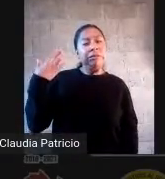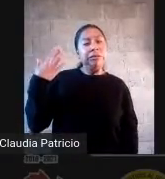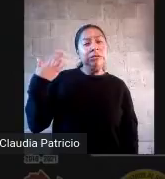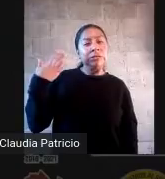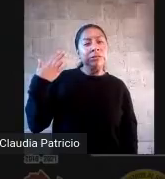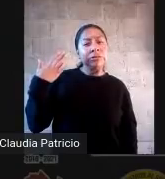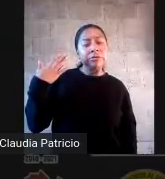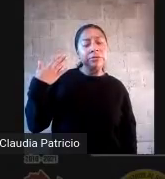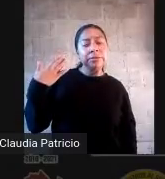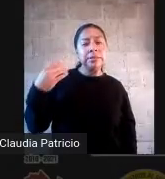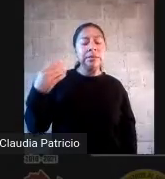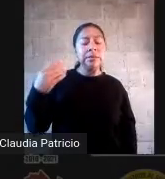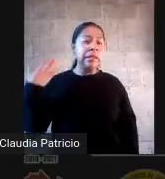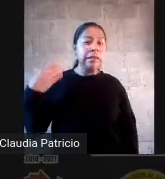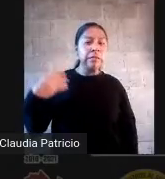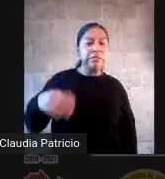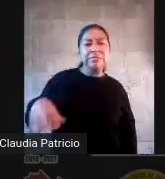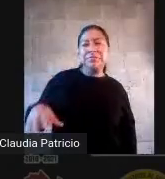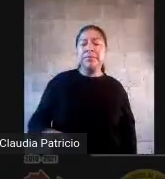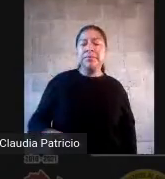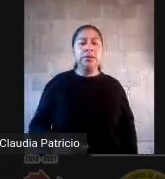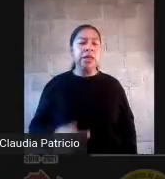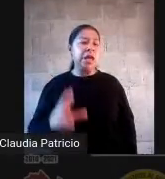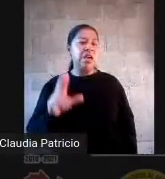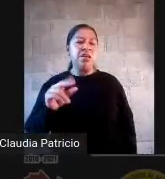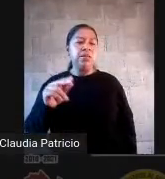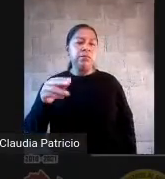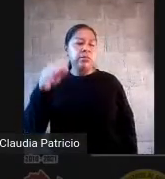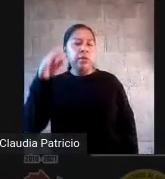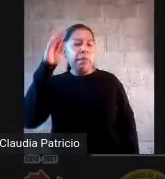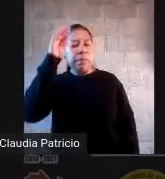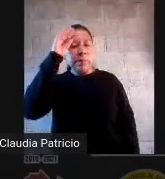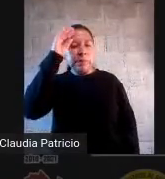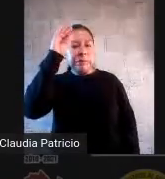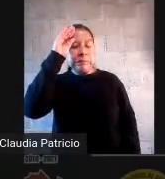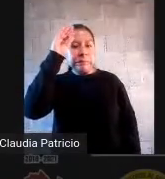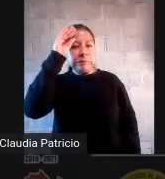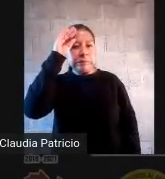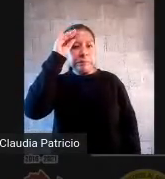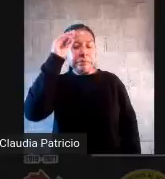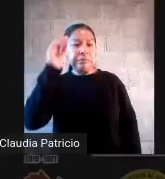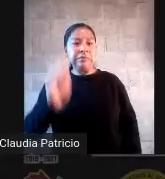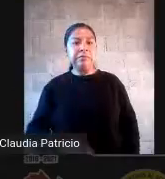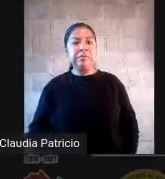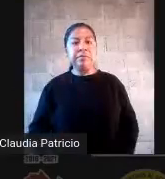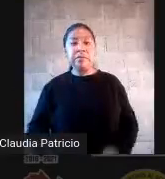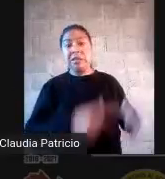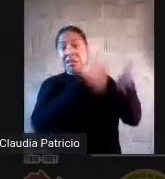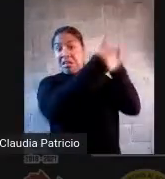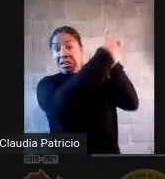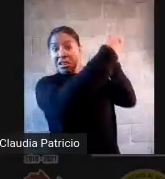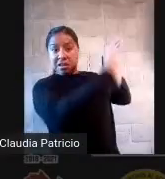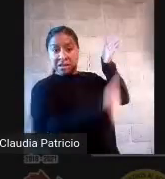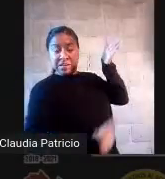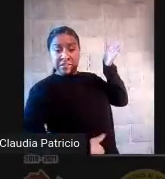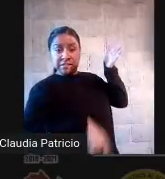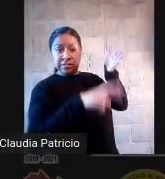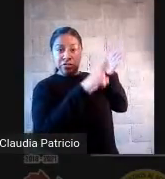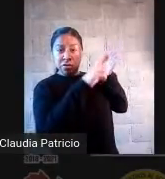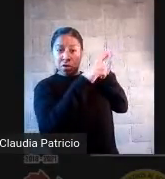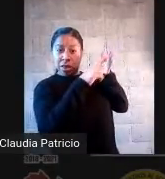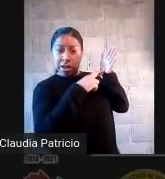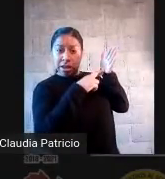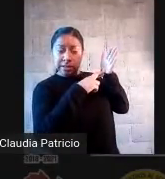recibieran bien los celulares. ¿Se acuerdan? Hasta el reglamento decía no celulares. Prohibido que los